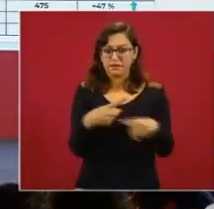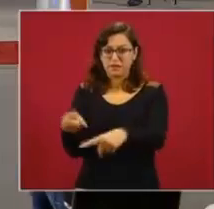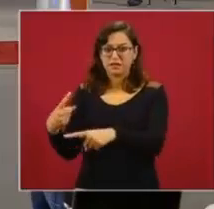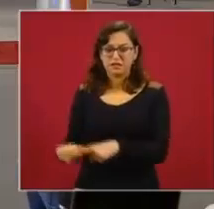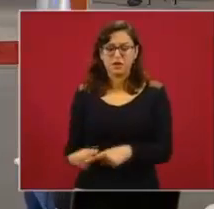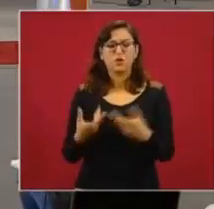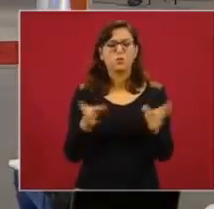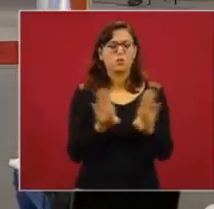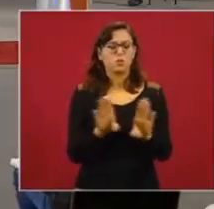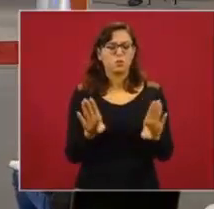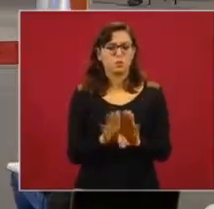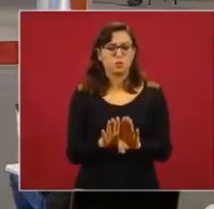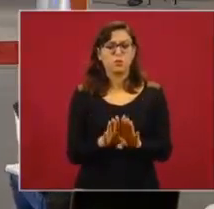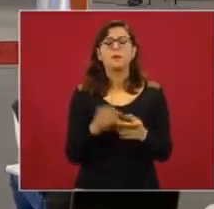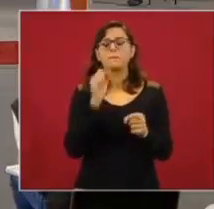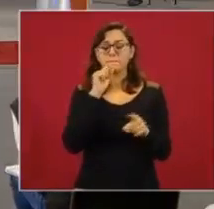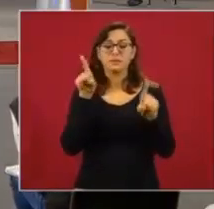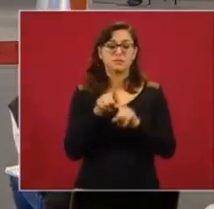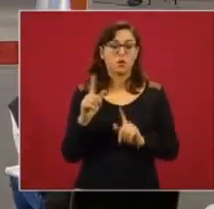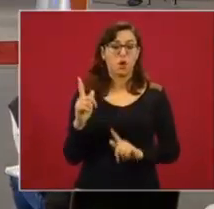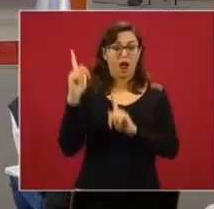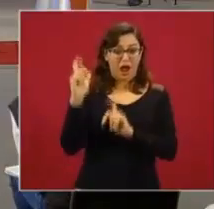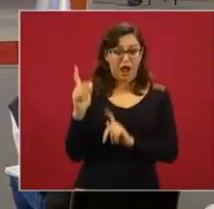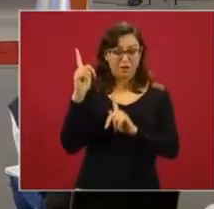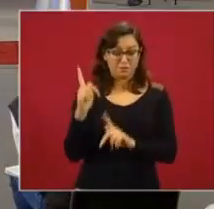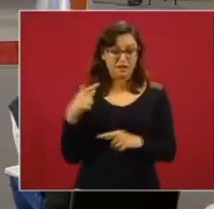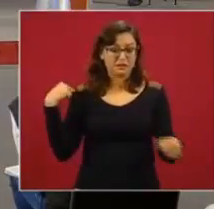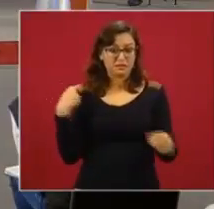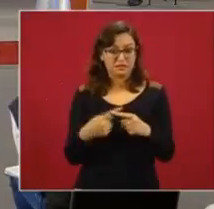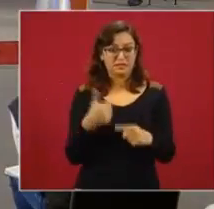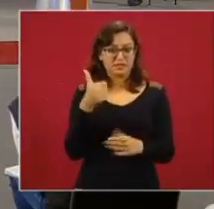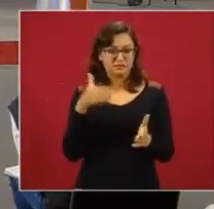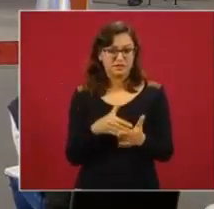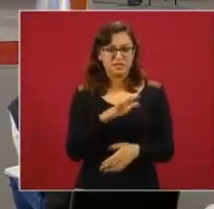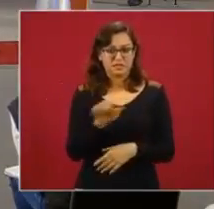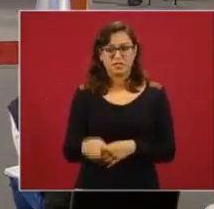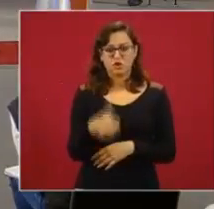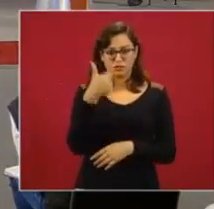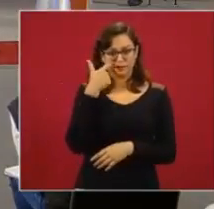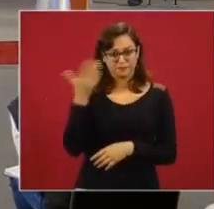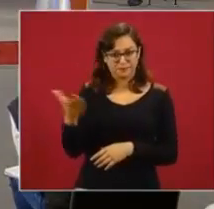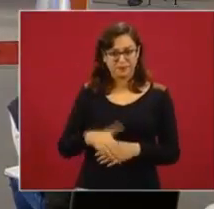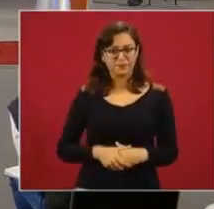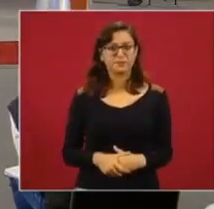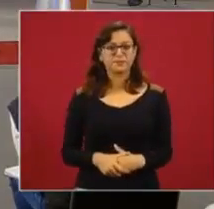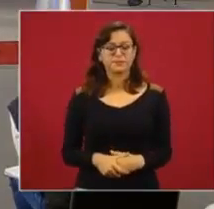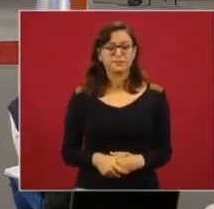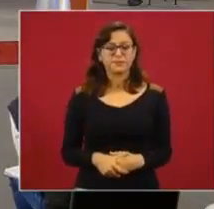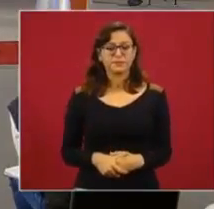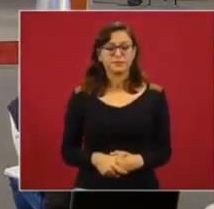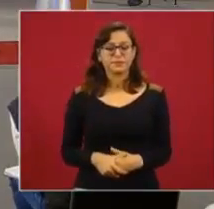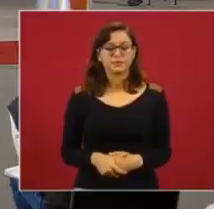Estos son los aseguramientos de armas de fuego, 6 mil 511 en lo que va del año, 589 en agosto,